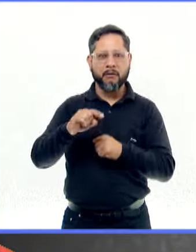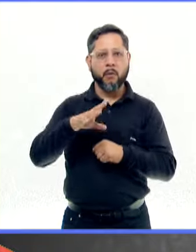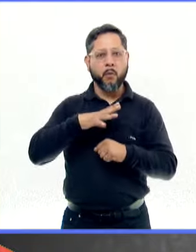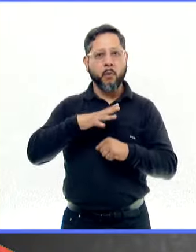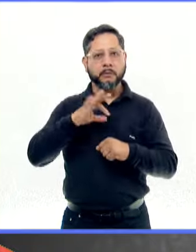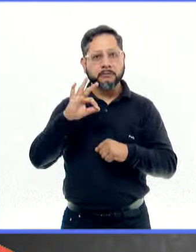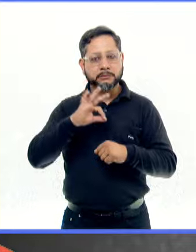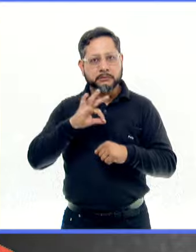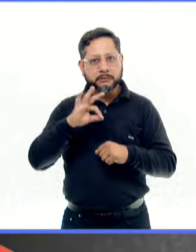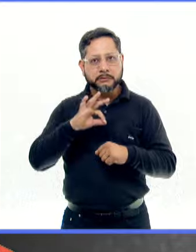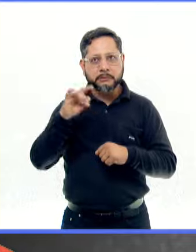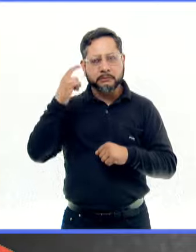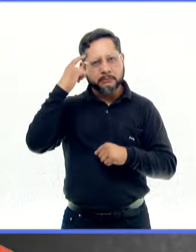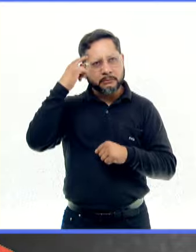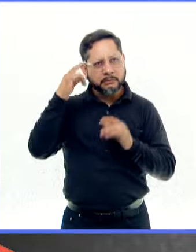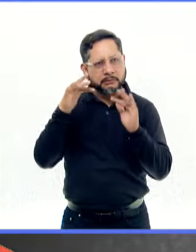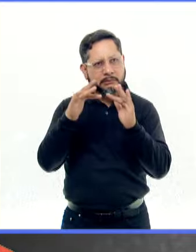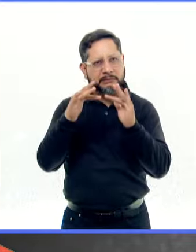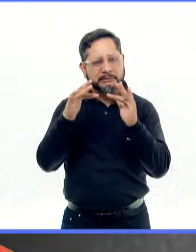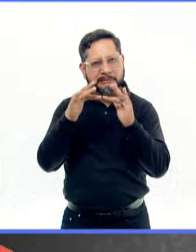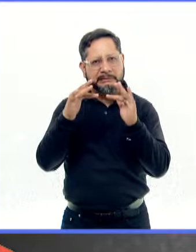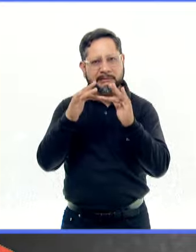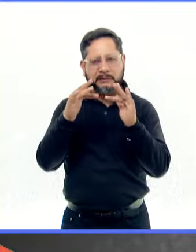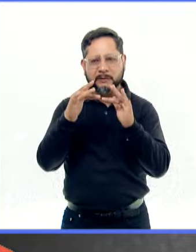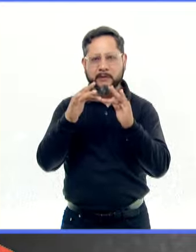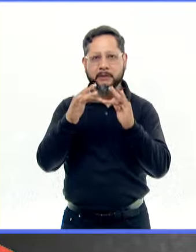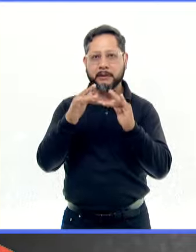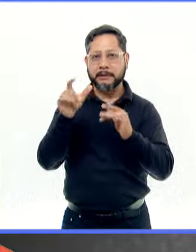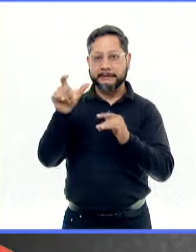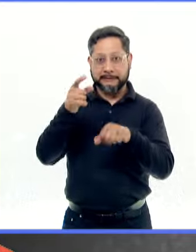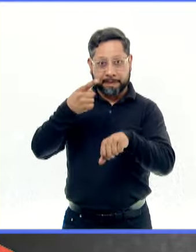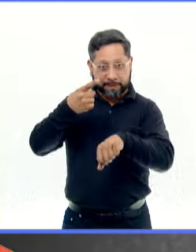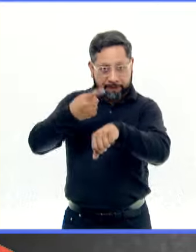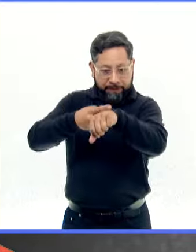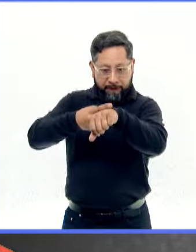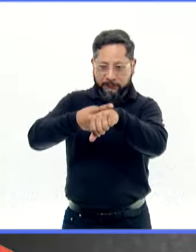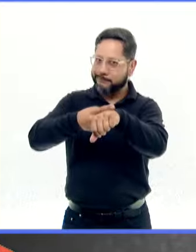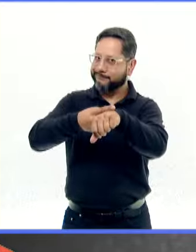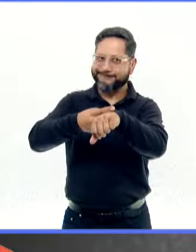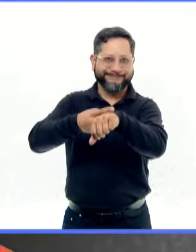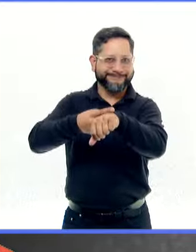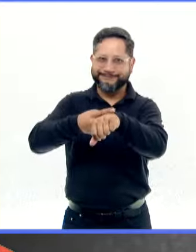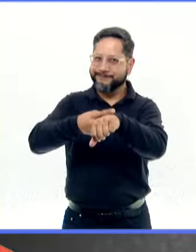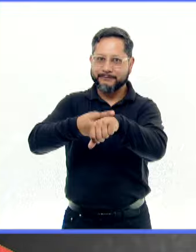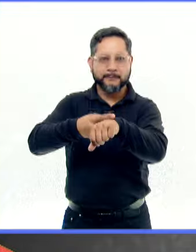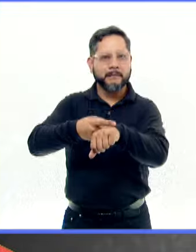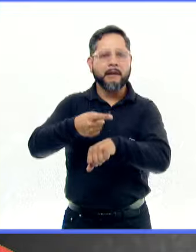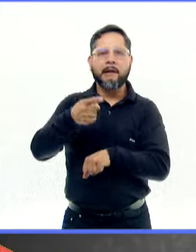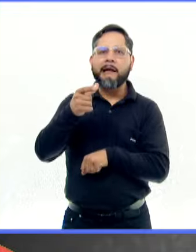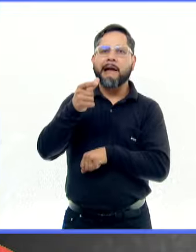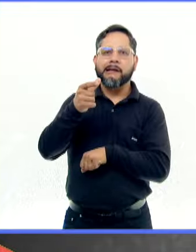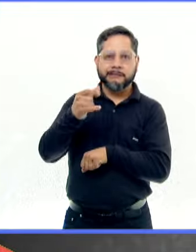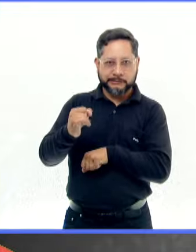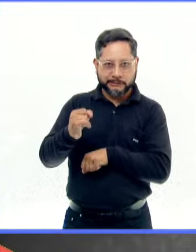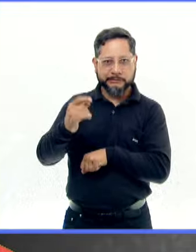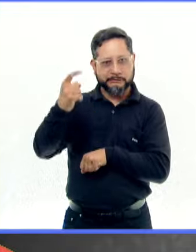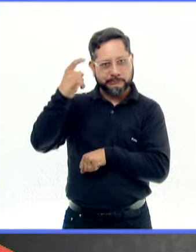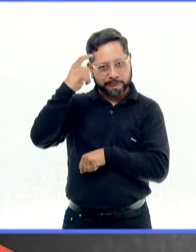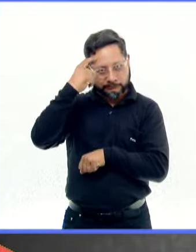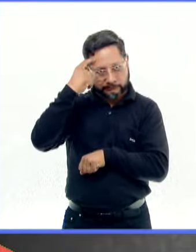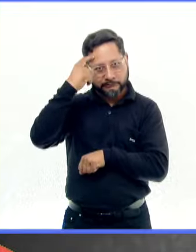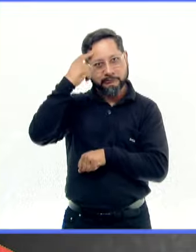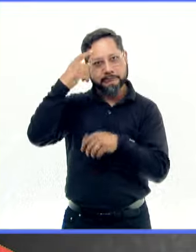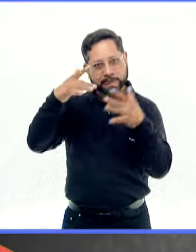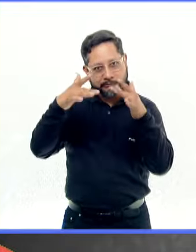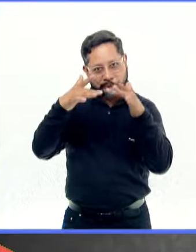y entonces lo que genera es una condición, no es una enfermedad, entonces es una condición característica de las personas que